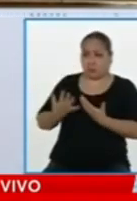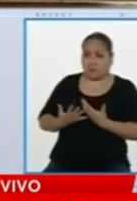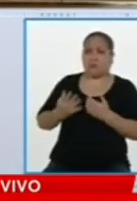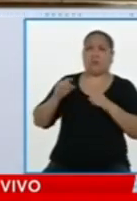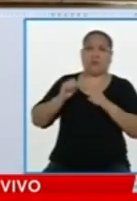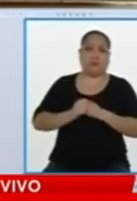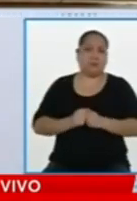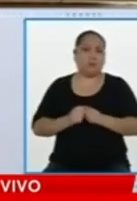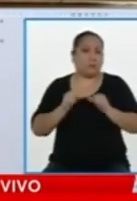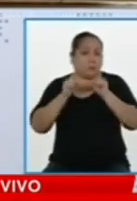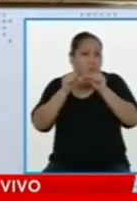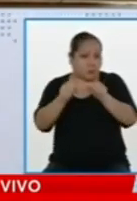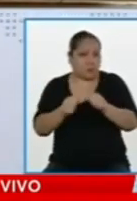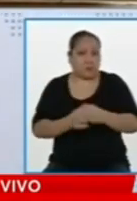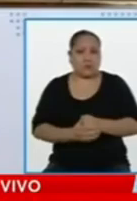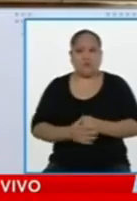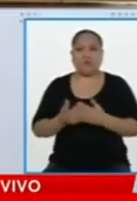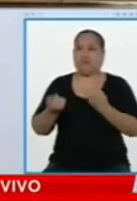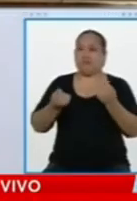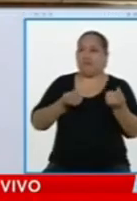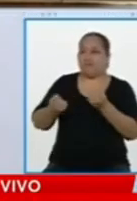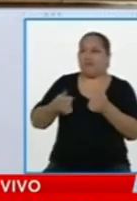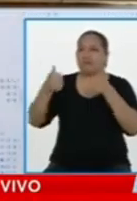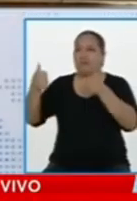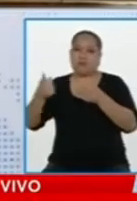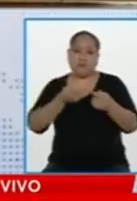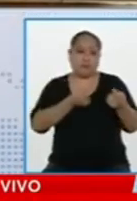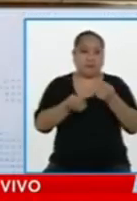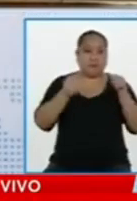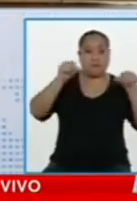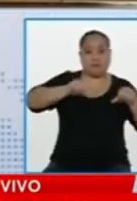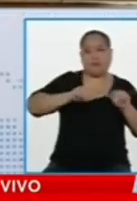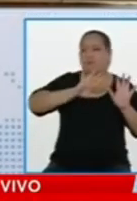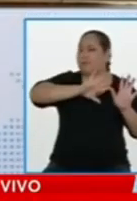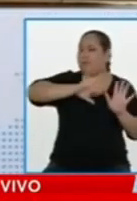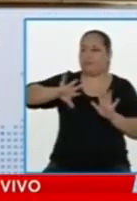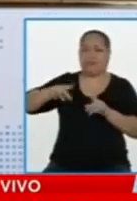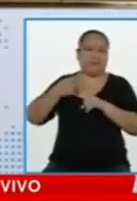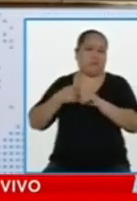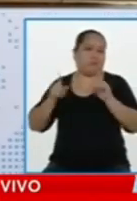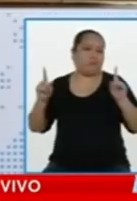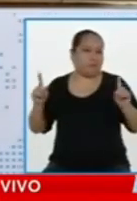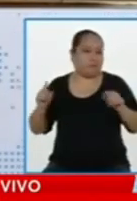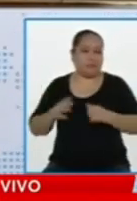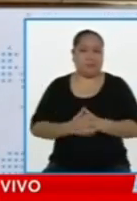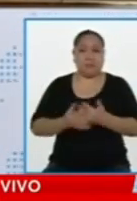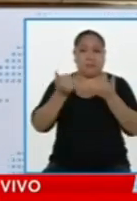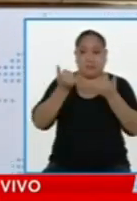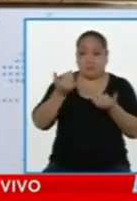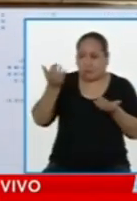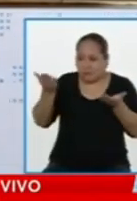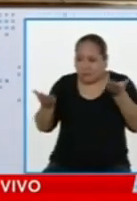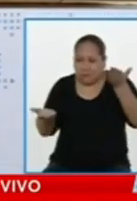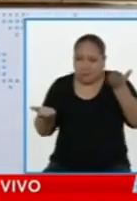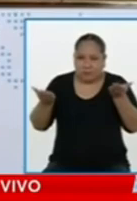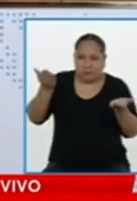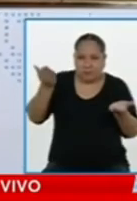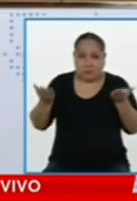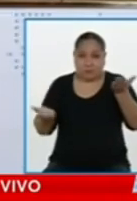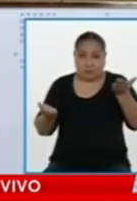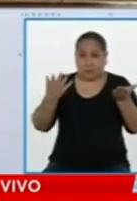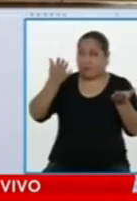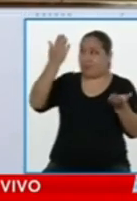Desprecian pues al pueblo y desprecian a su fuerza principal. La fuerza principal del desarrollo